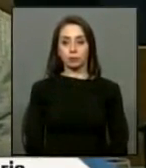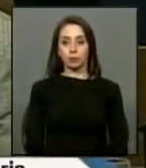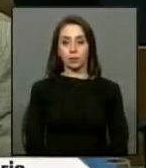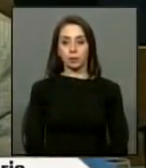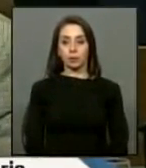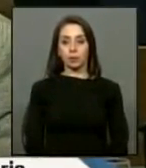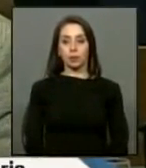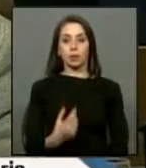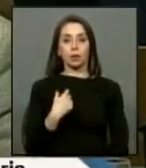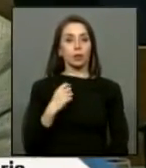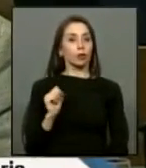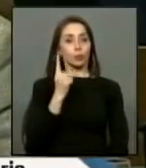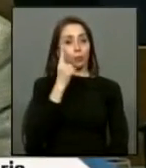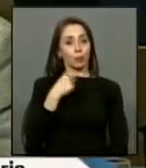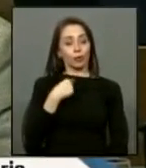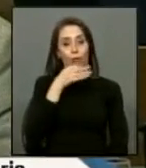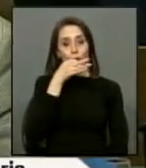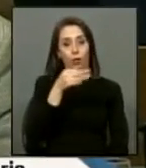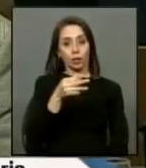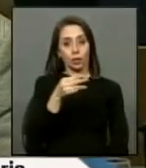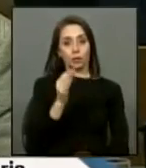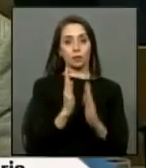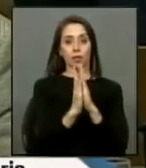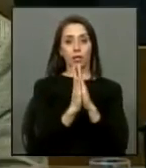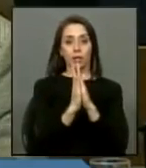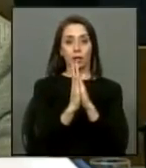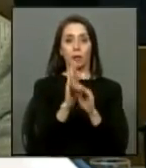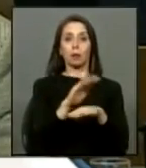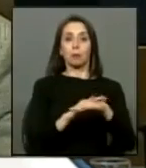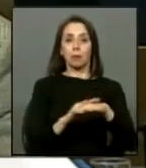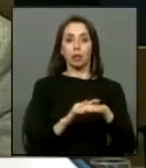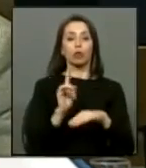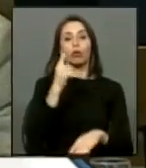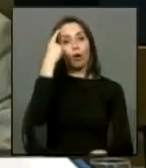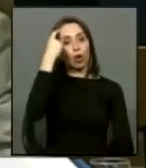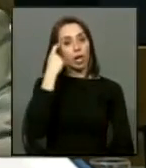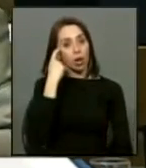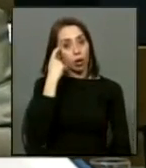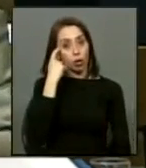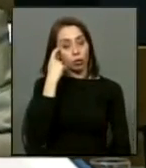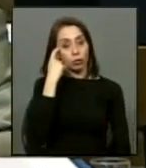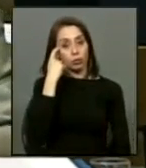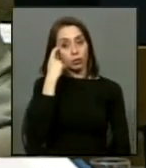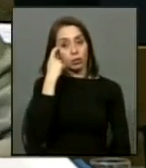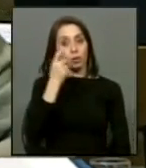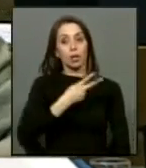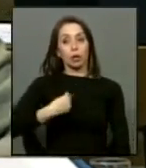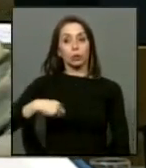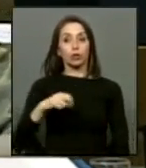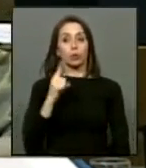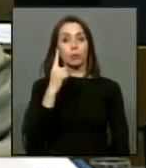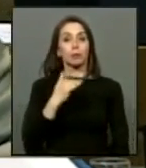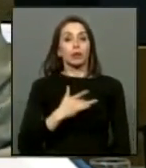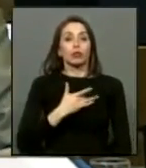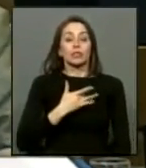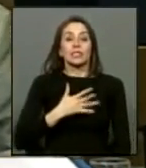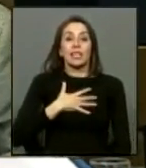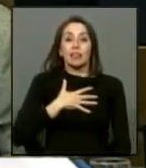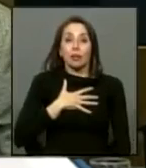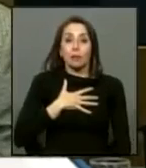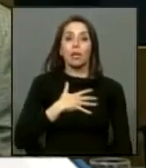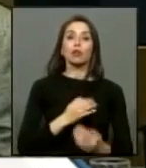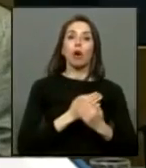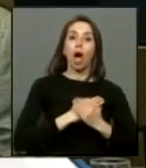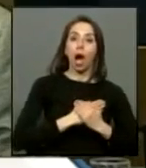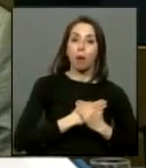que mis primeras palabras sean de perdón y no de rencor que nuestros primeros sentimientos sean